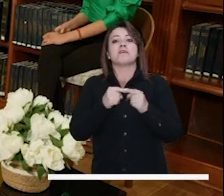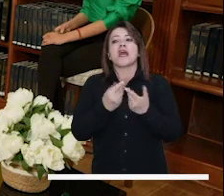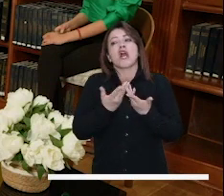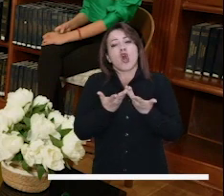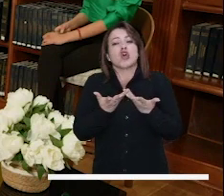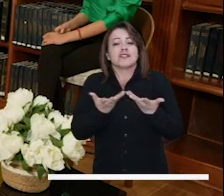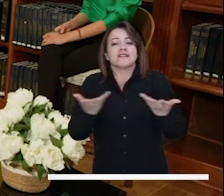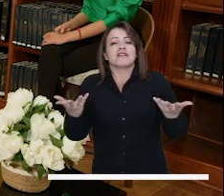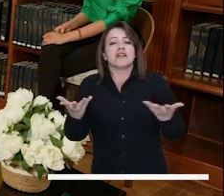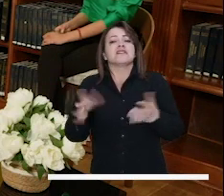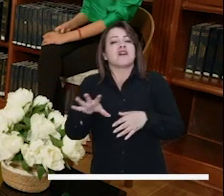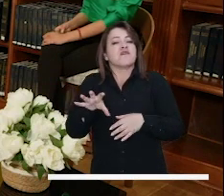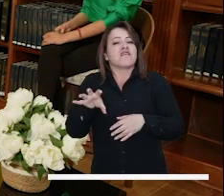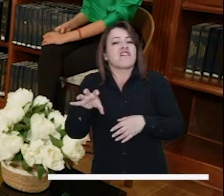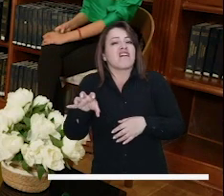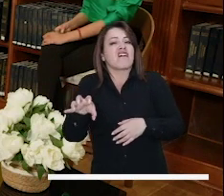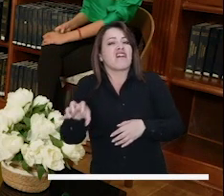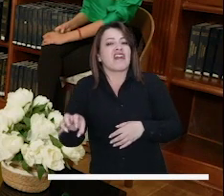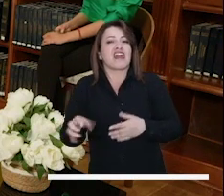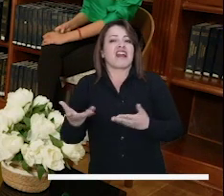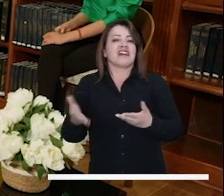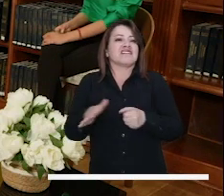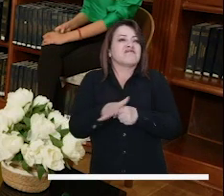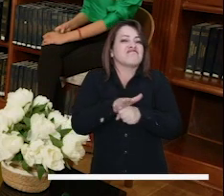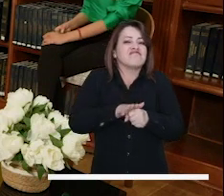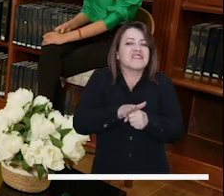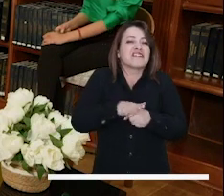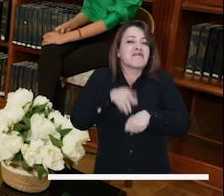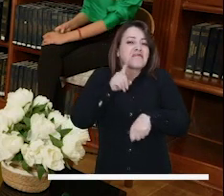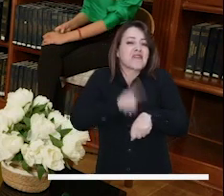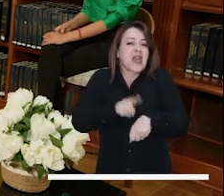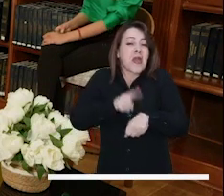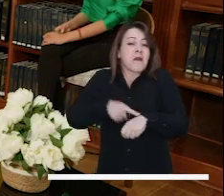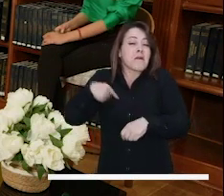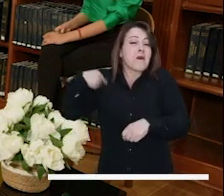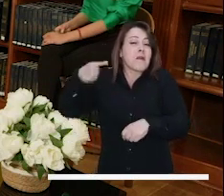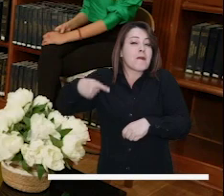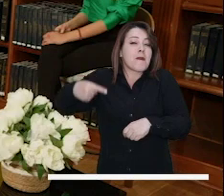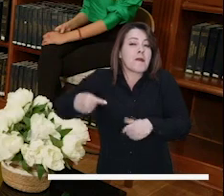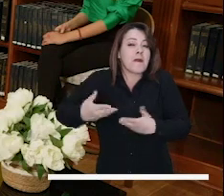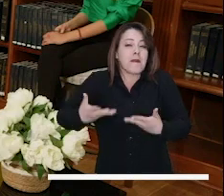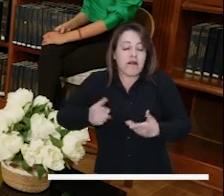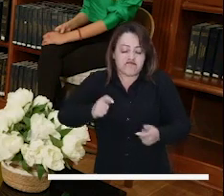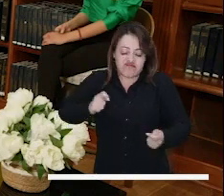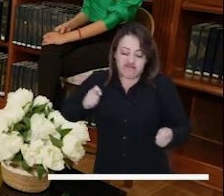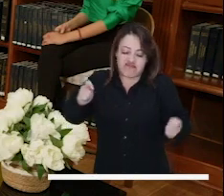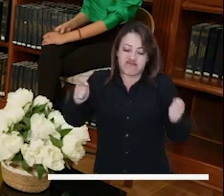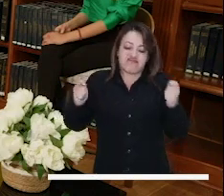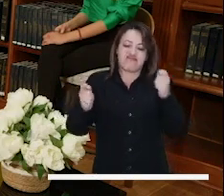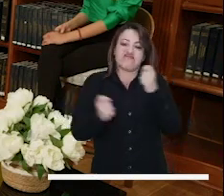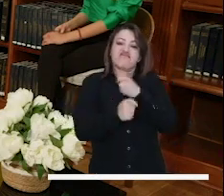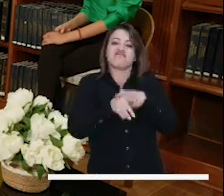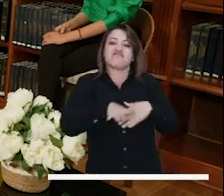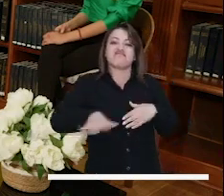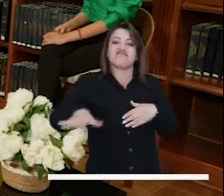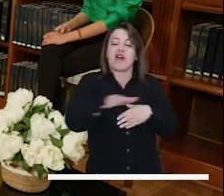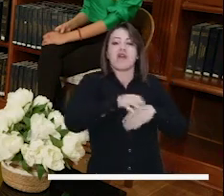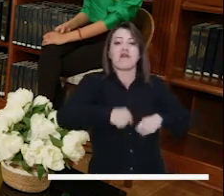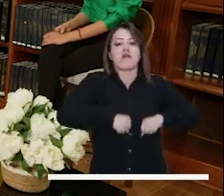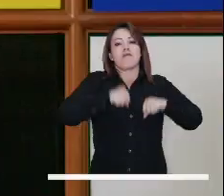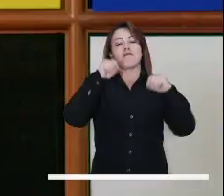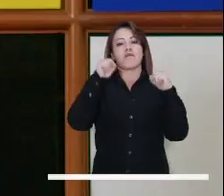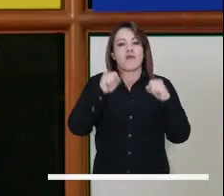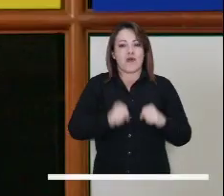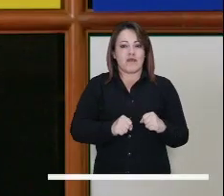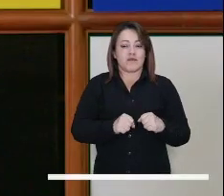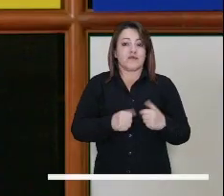deteriorado por la causa de esto, del mercado, de convertir todo en una mercancía.